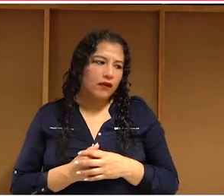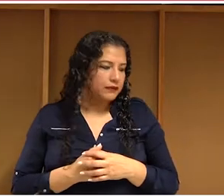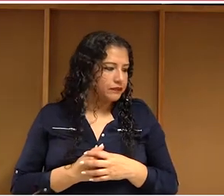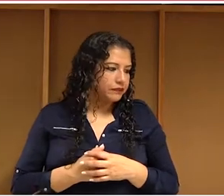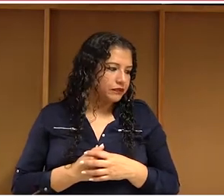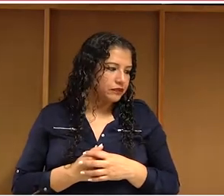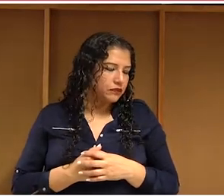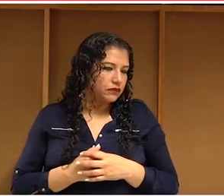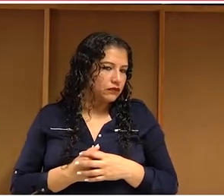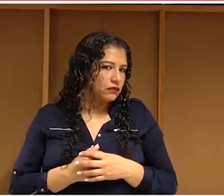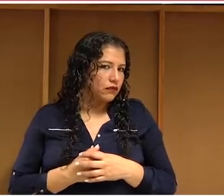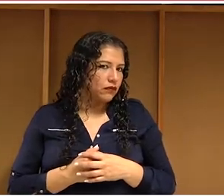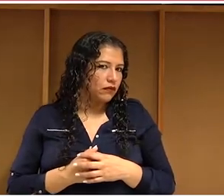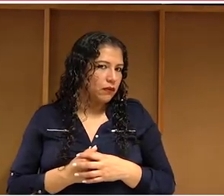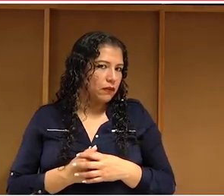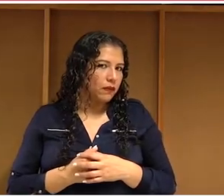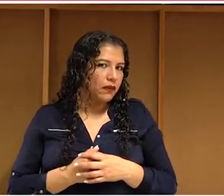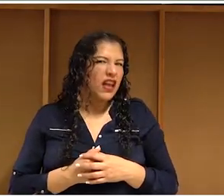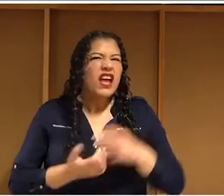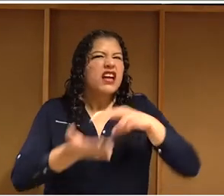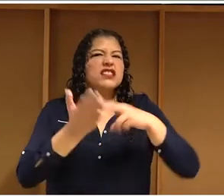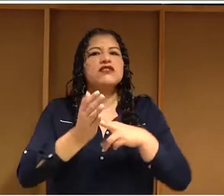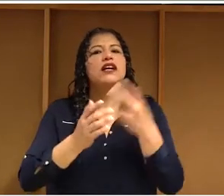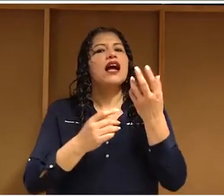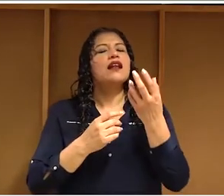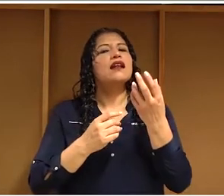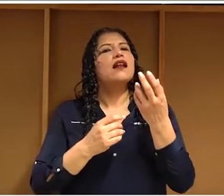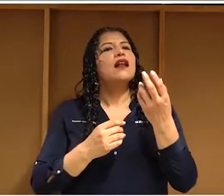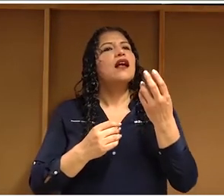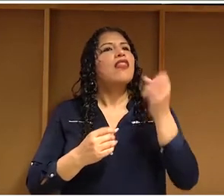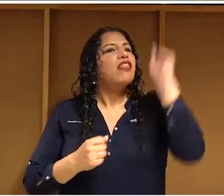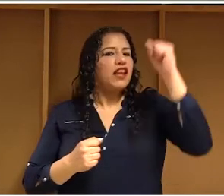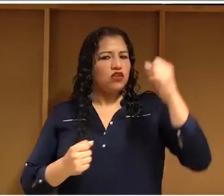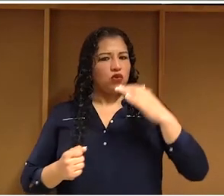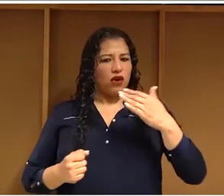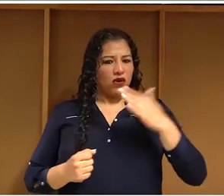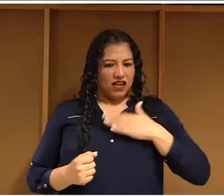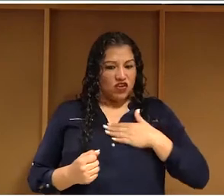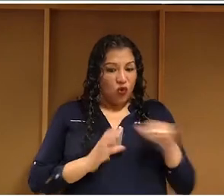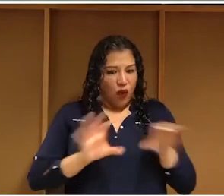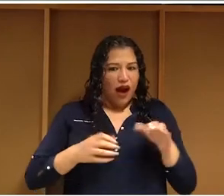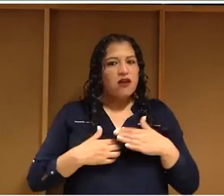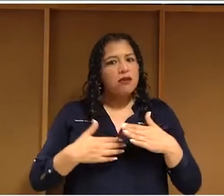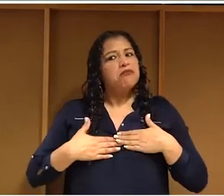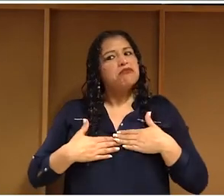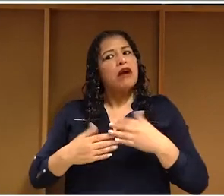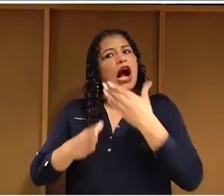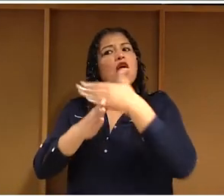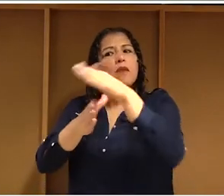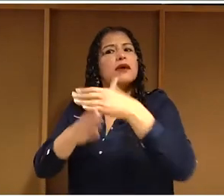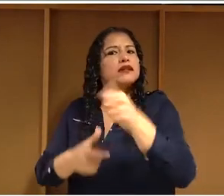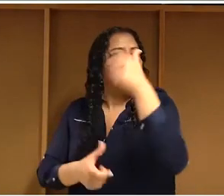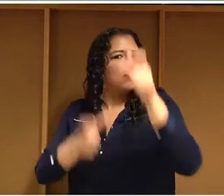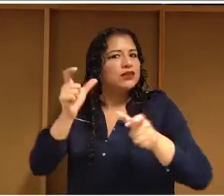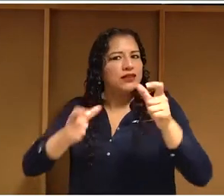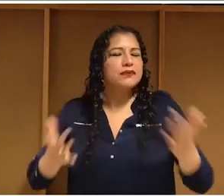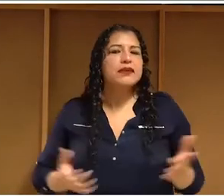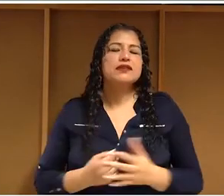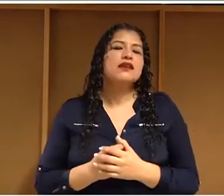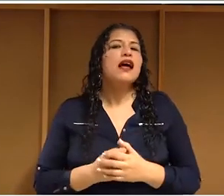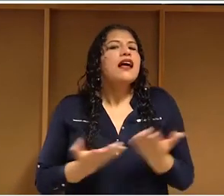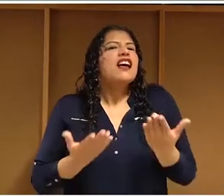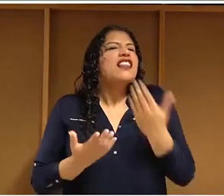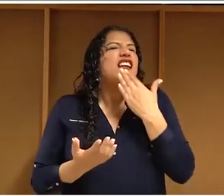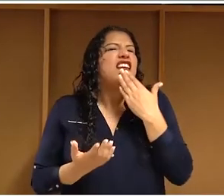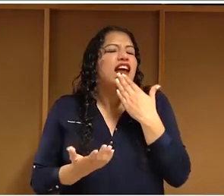que es el derecho a compartir lo que haces como educadores como personas que trabajan en el mundo académico